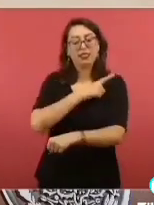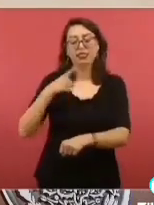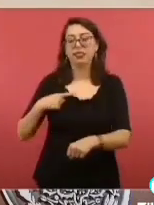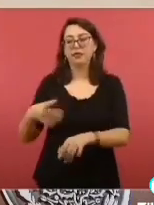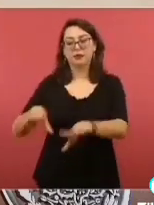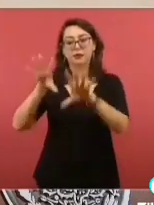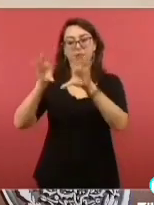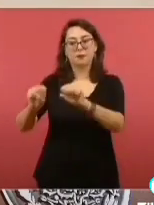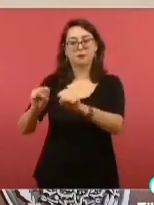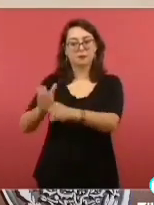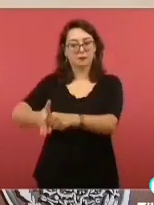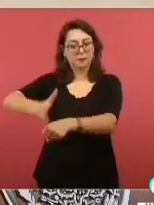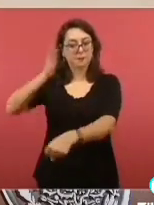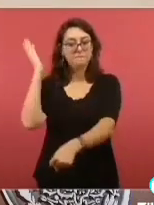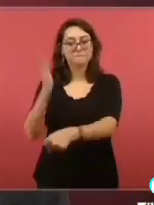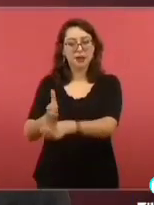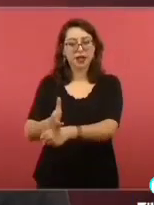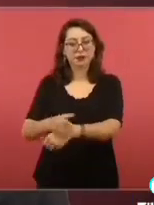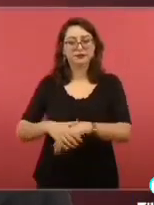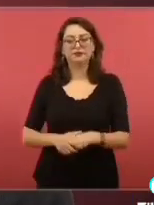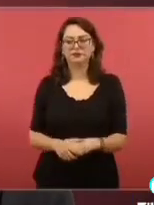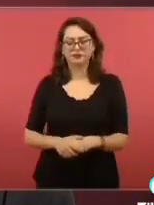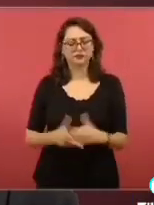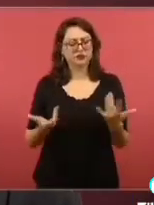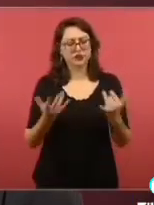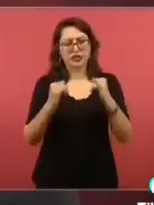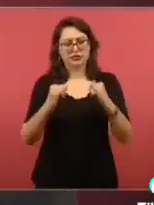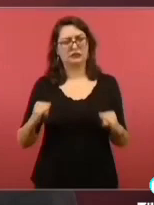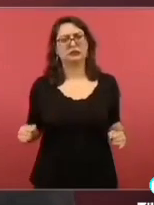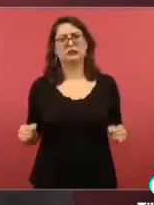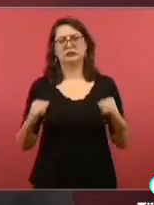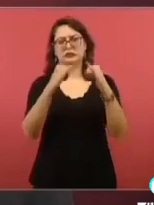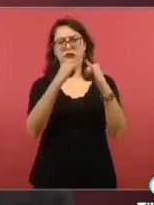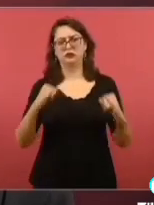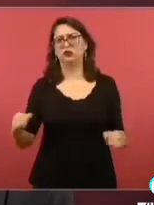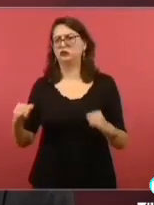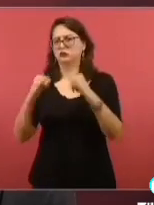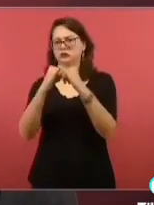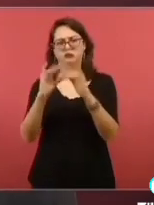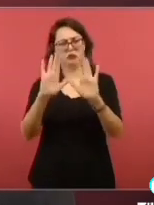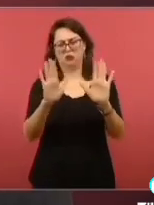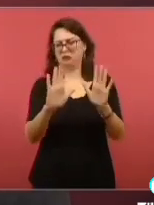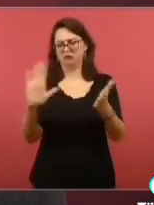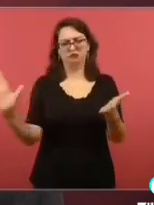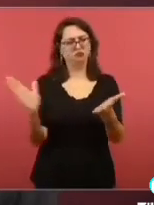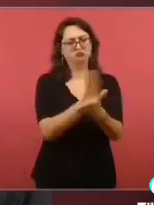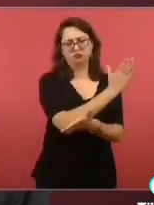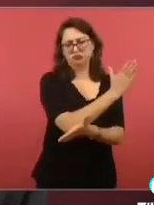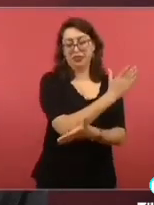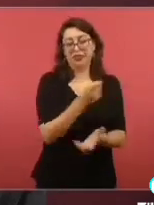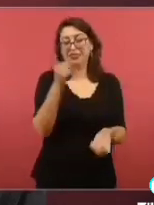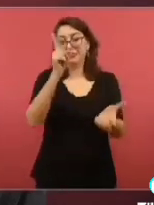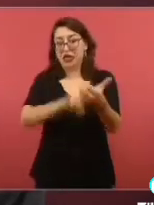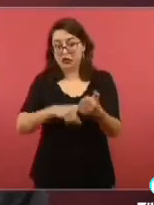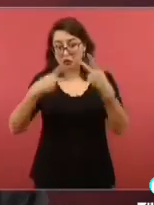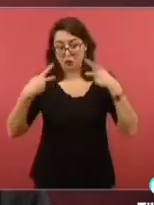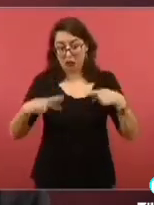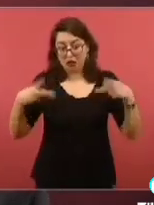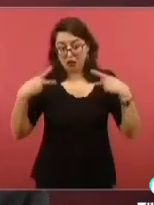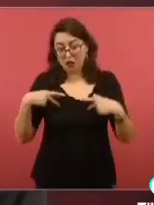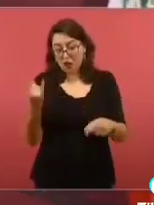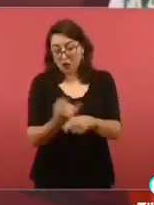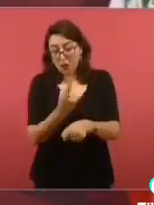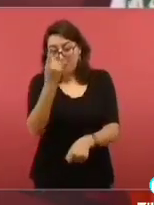que una cosa son las instituciones y otra cosa son los funcionarios o los servidores públicos, y no